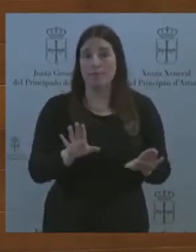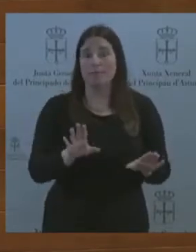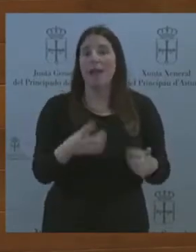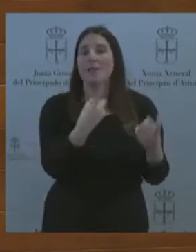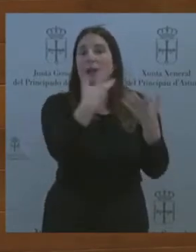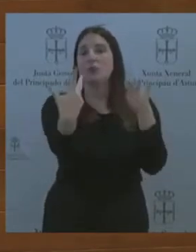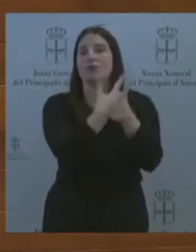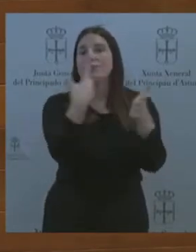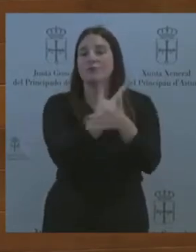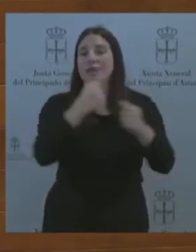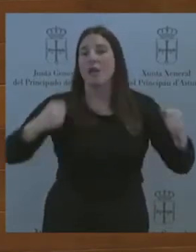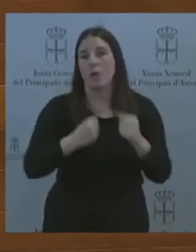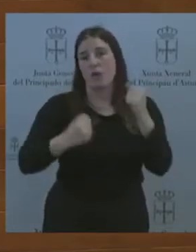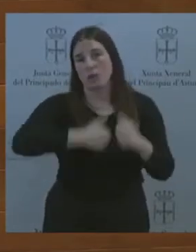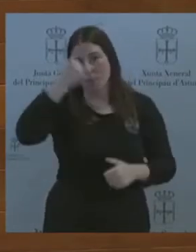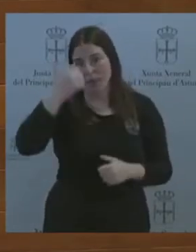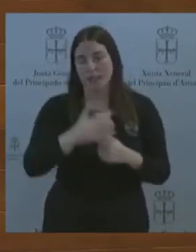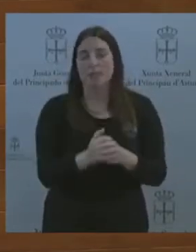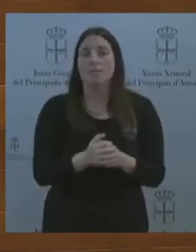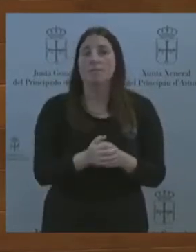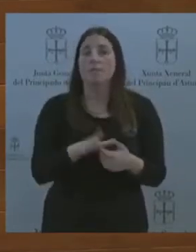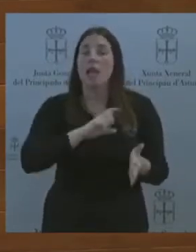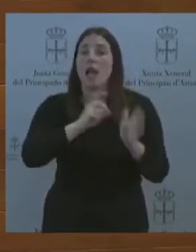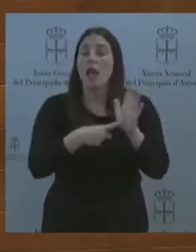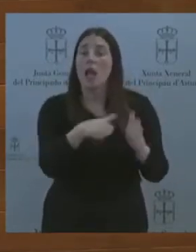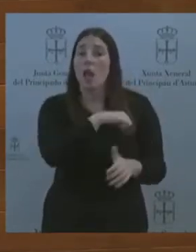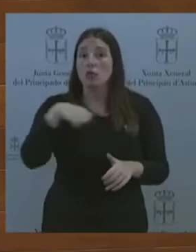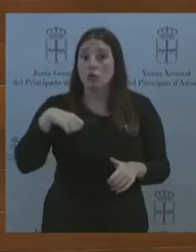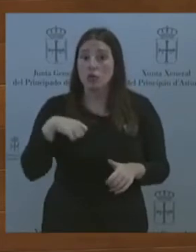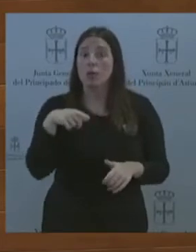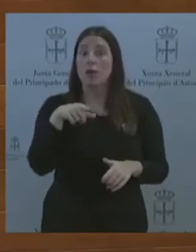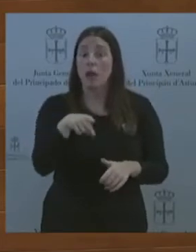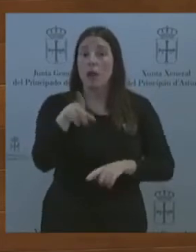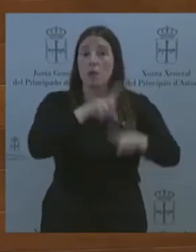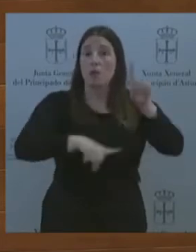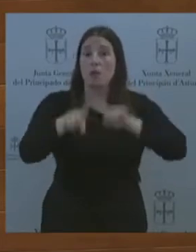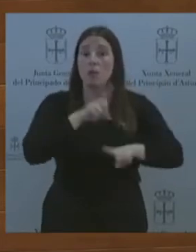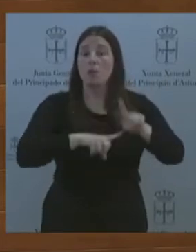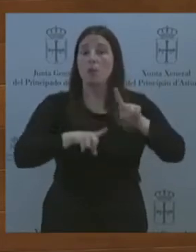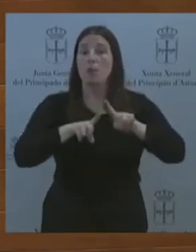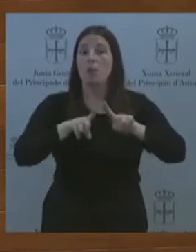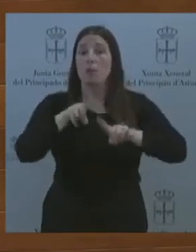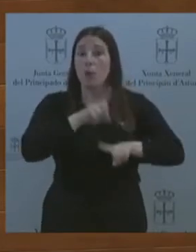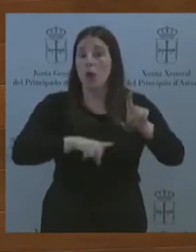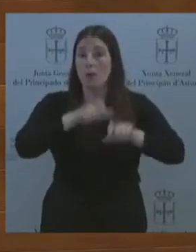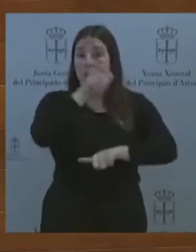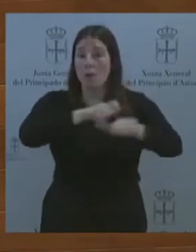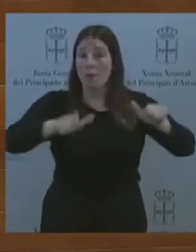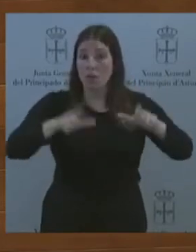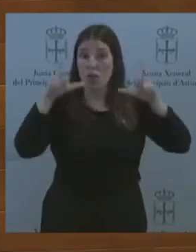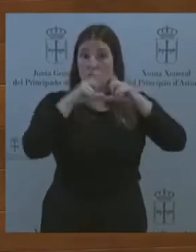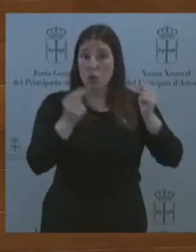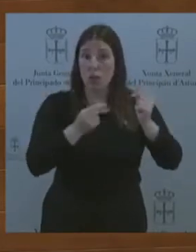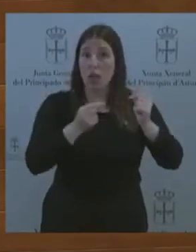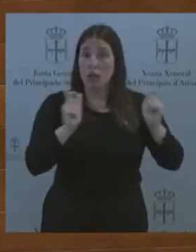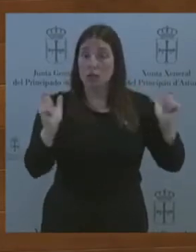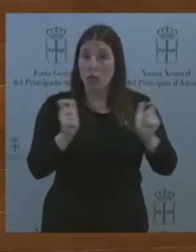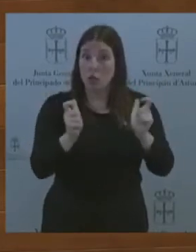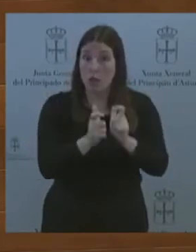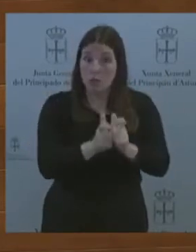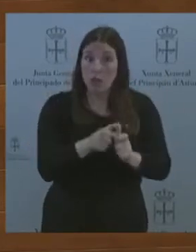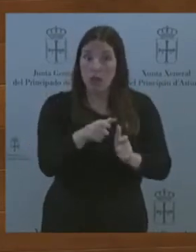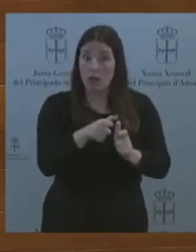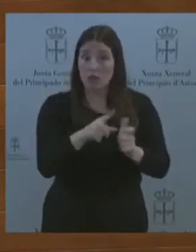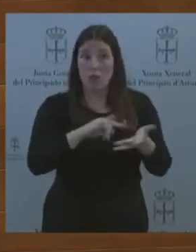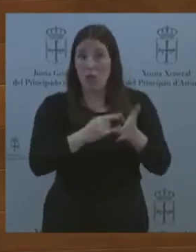ley autonómica no va a terminar con el problema del despoblamiento que sufre Asturias. Acabaremos legislando para un puñado de asturianos, porque